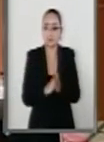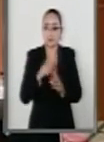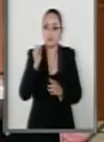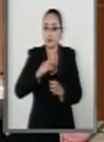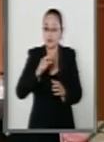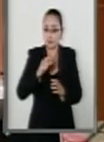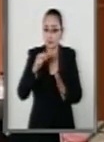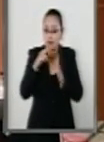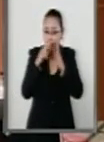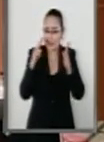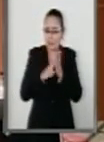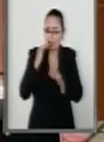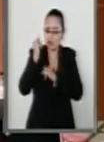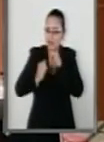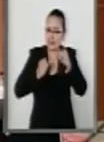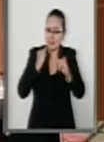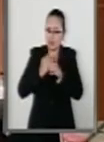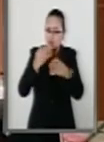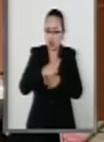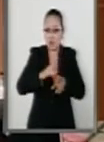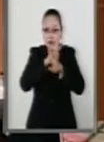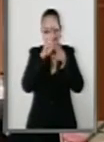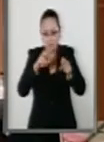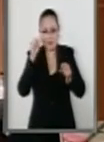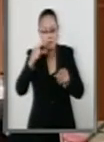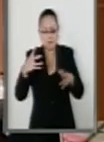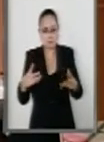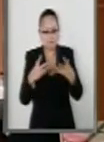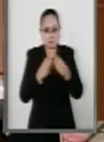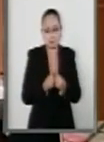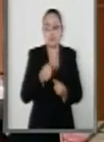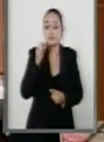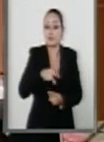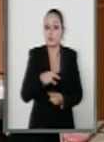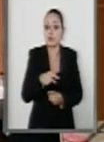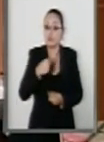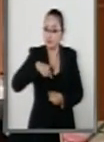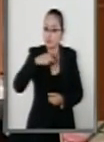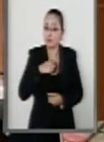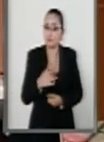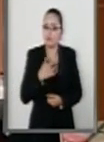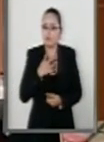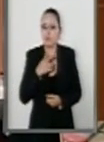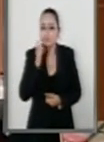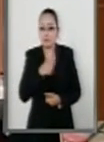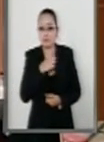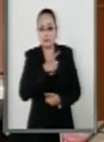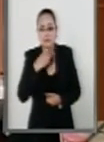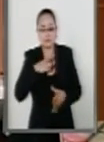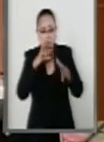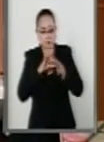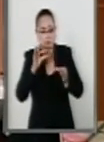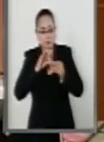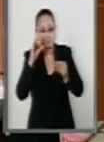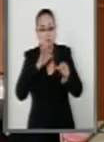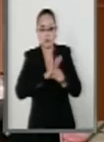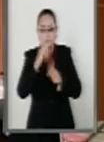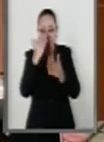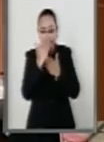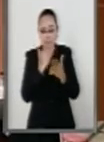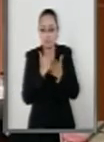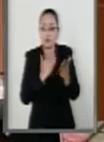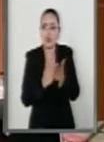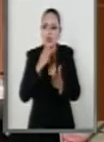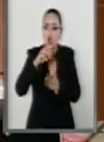estándares internacionales en la materia consideramos que se deben tipificar por un lado el delito de